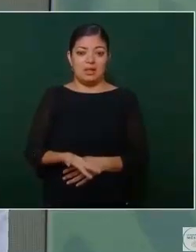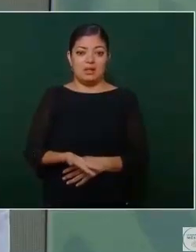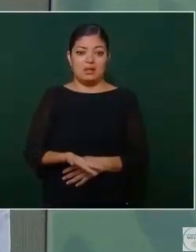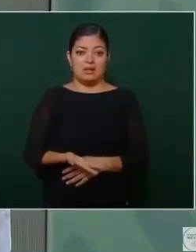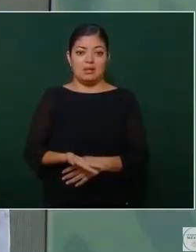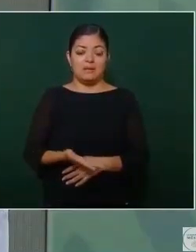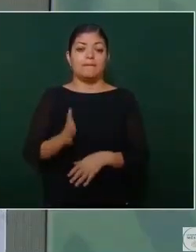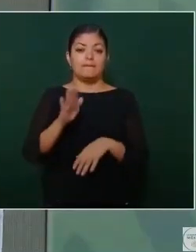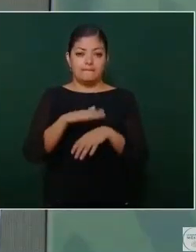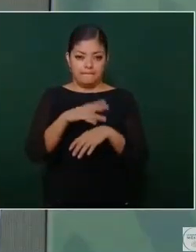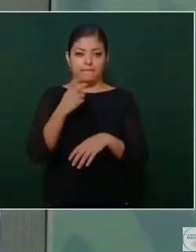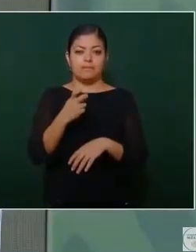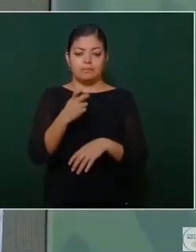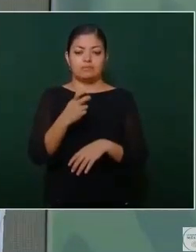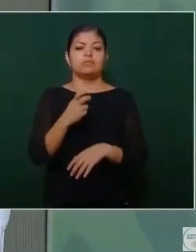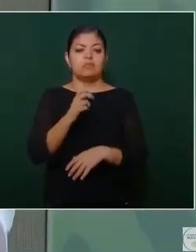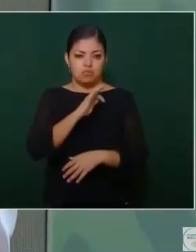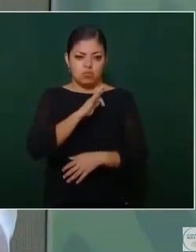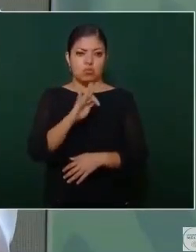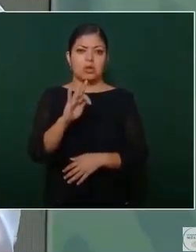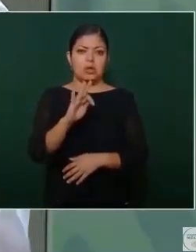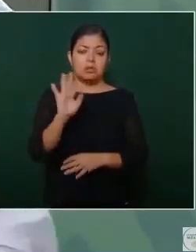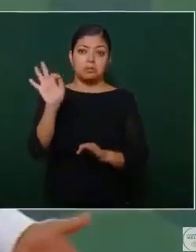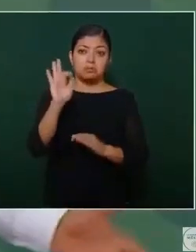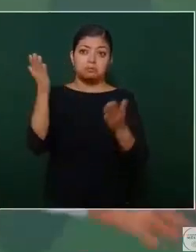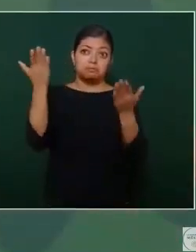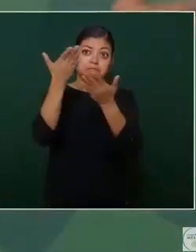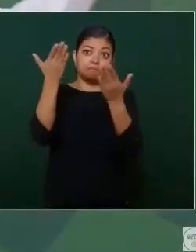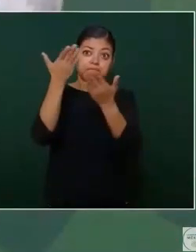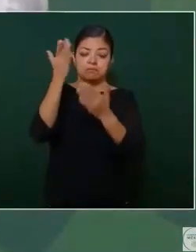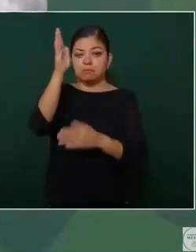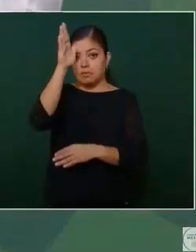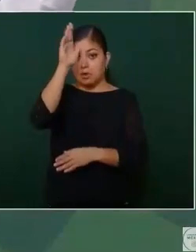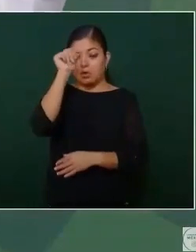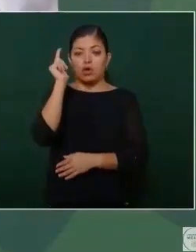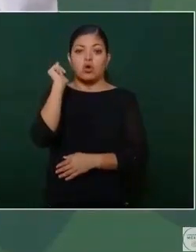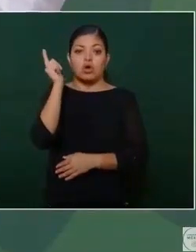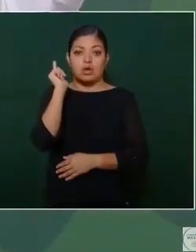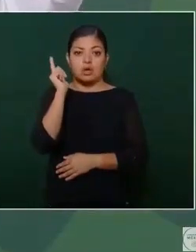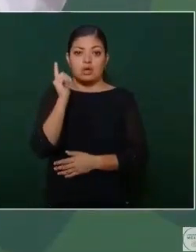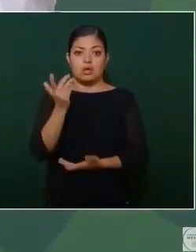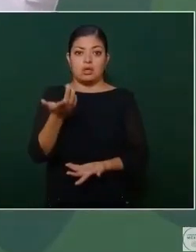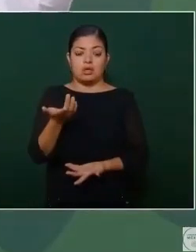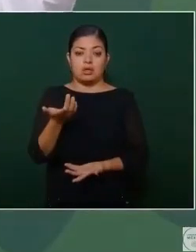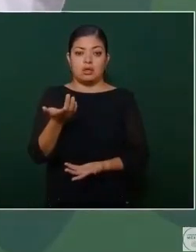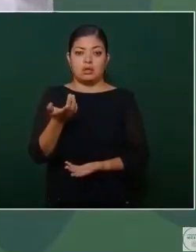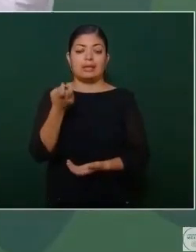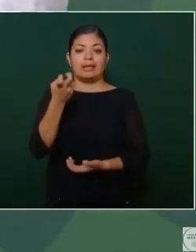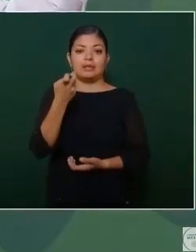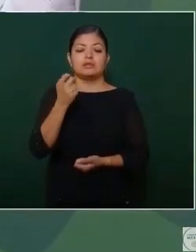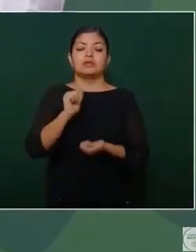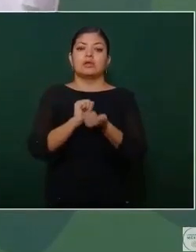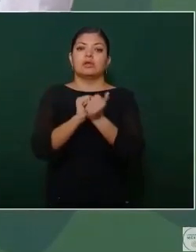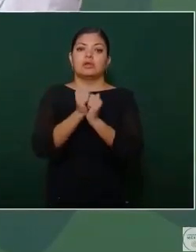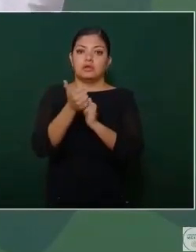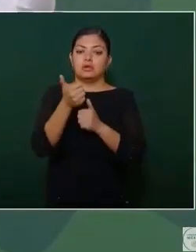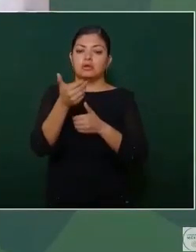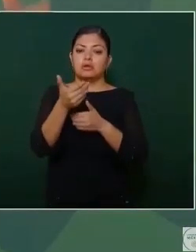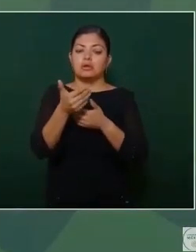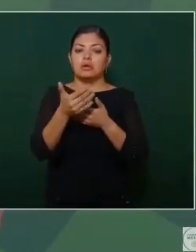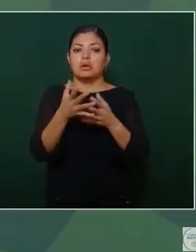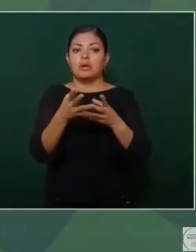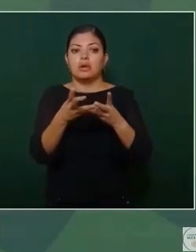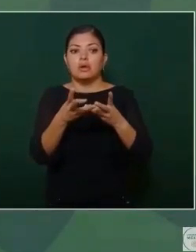Entonces, sí es posible que haya un acuerdo y esto va a cambiar el ambiente